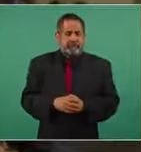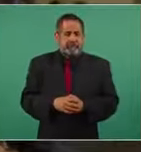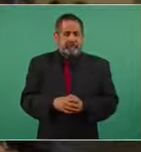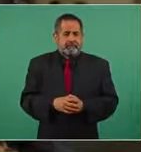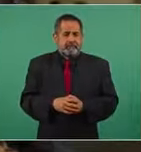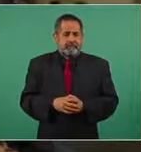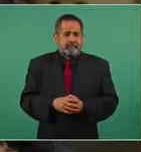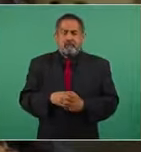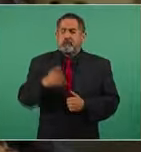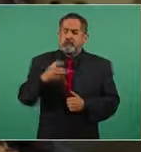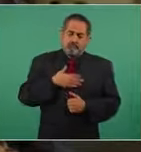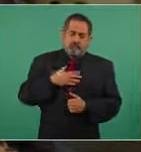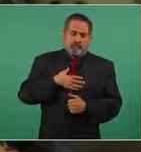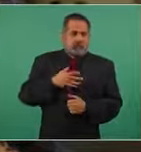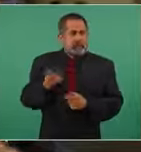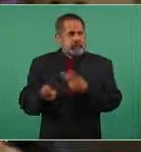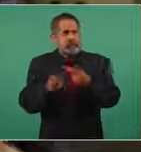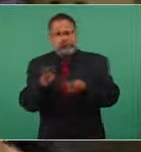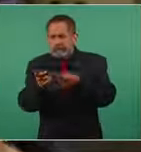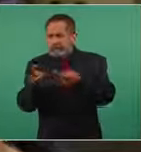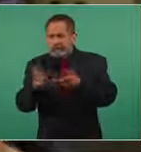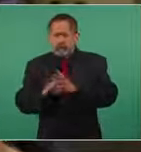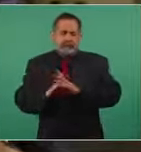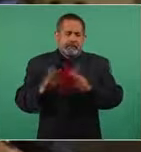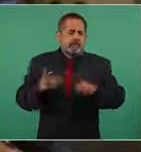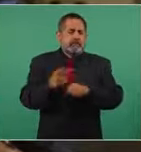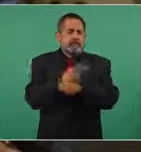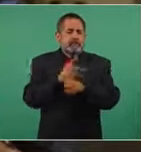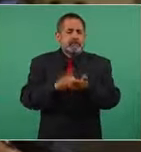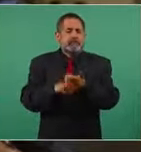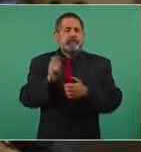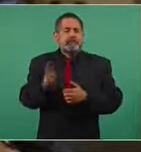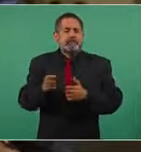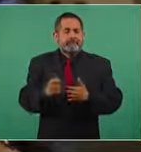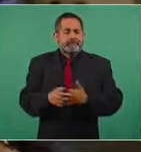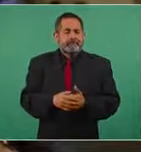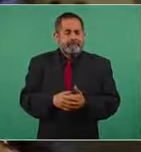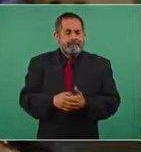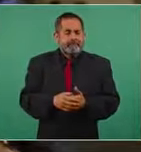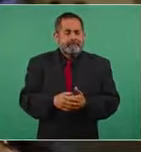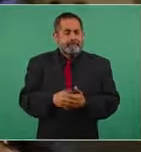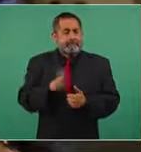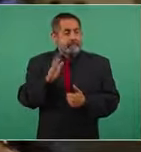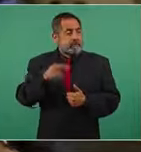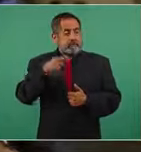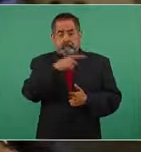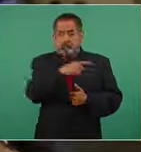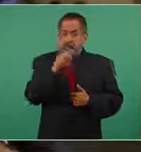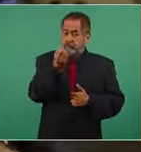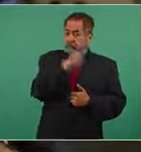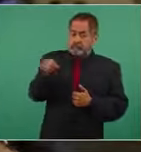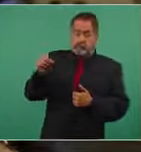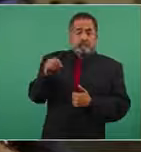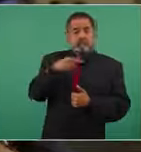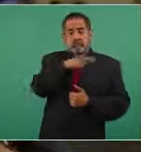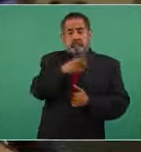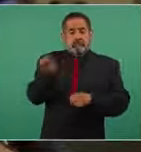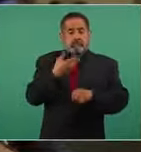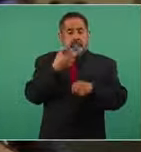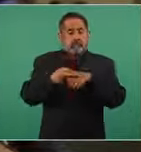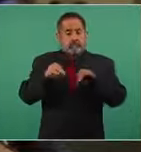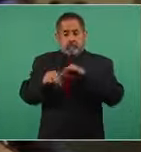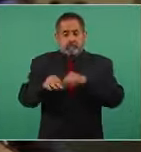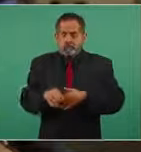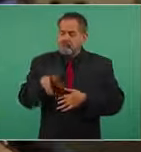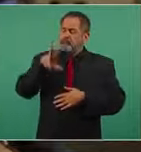Me anduve informando. Entonces, aquí la situación es de que ya se dio la orden en la secretaria de trabajo que no